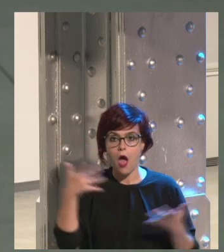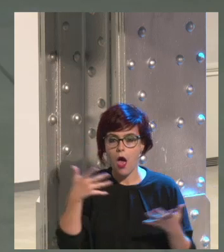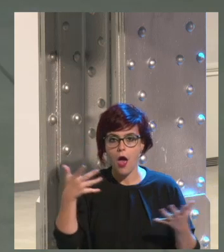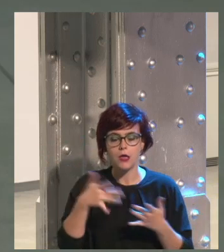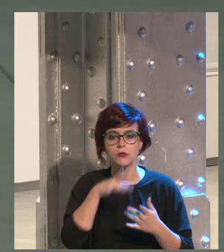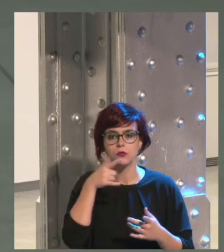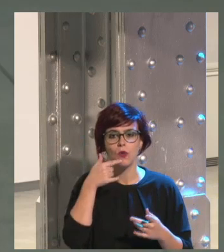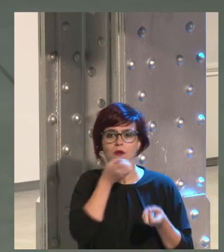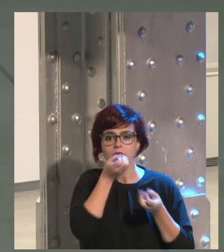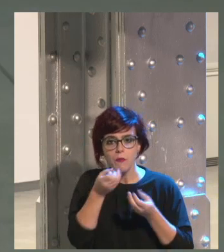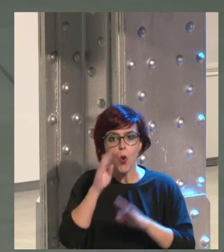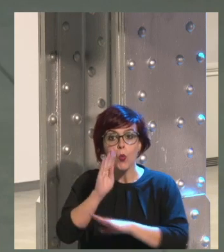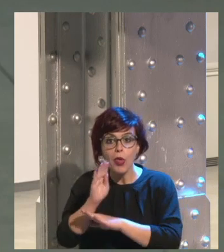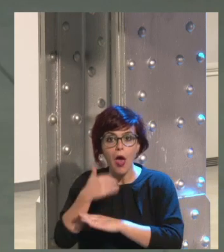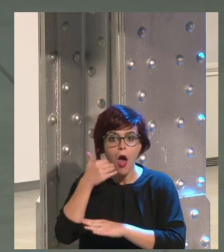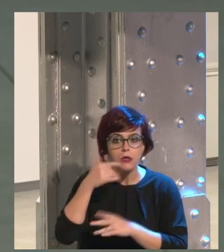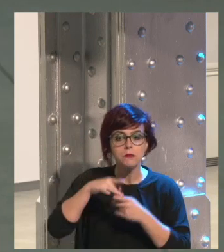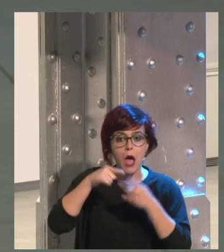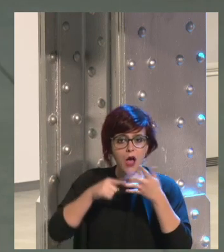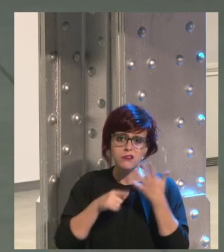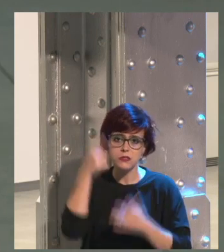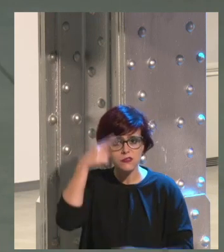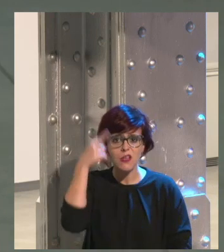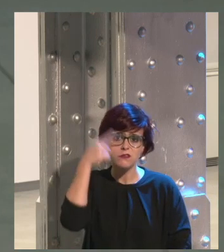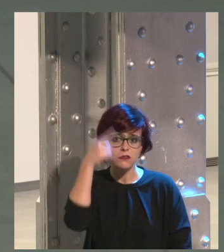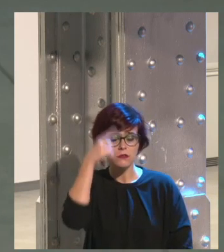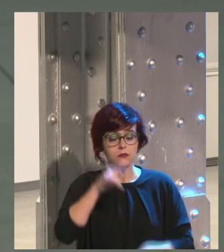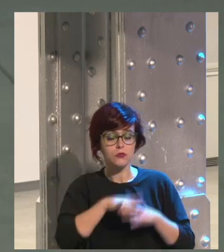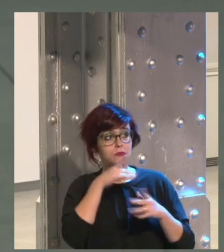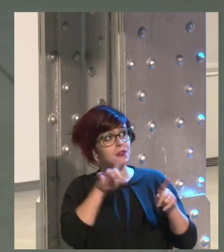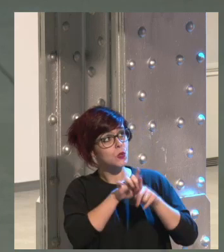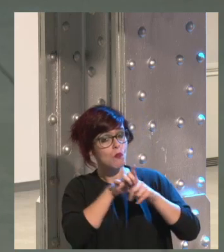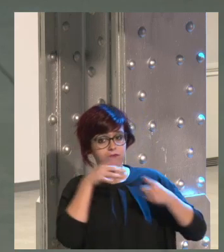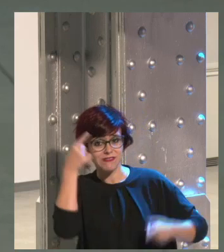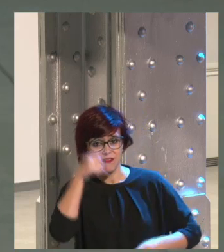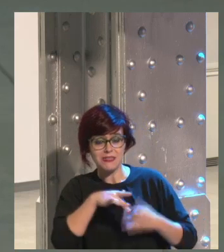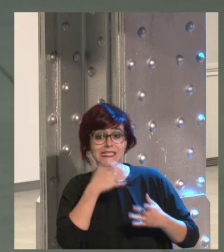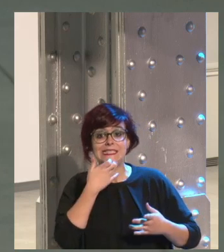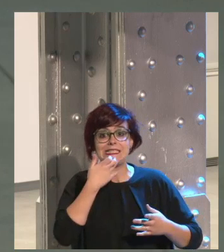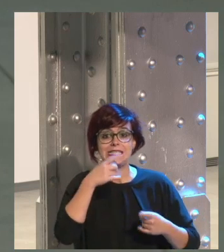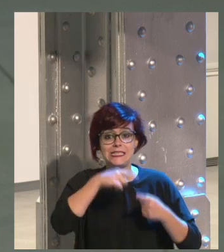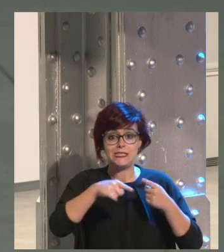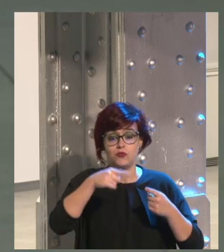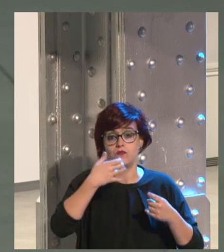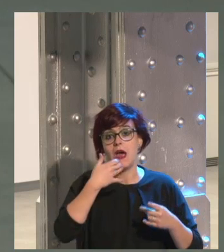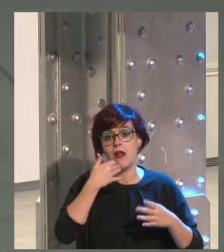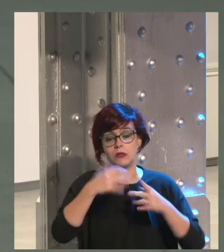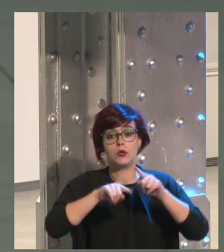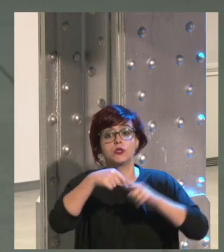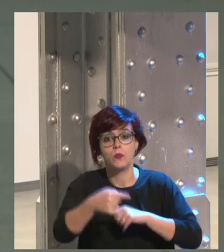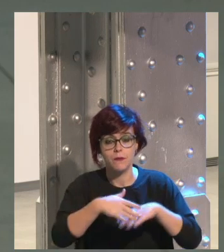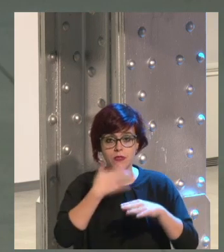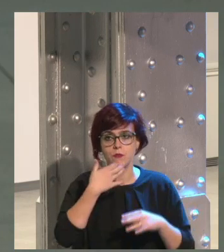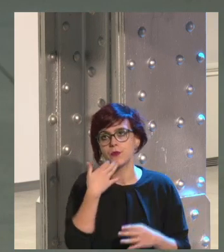muchísima información y ten cuidado y no sé qué y no sé cuánto y dice mamá si ya lo sé si ya sé lo que pasa cuando ya sé que cuando